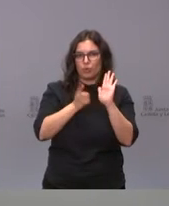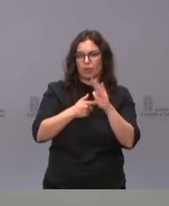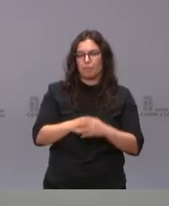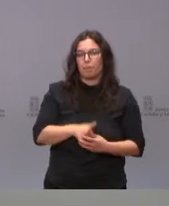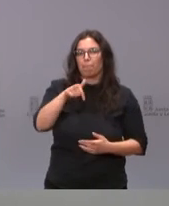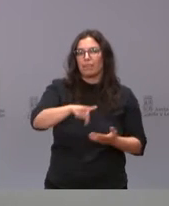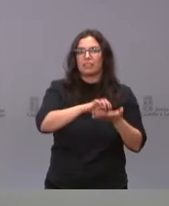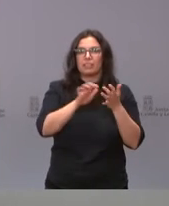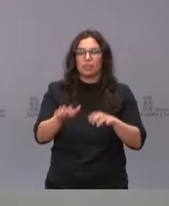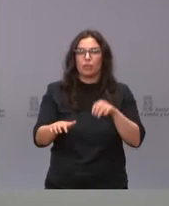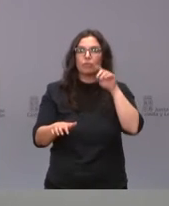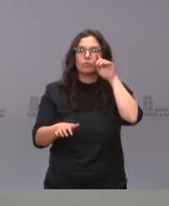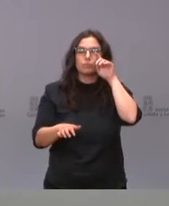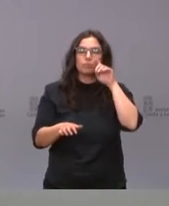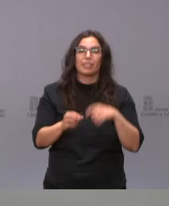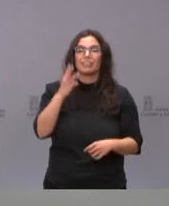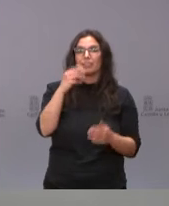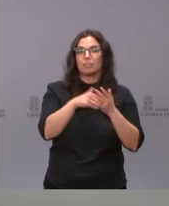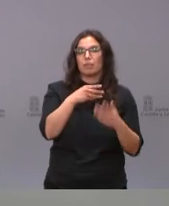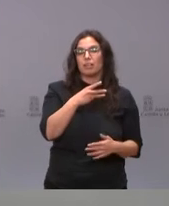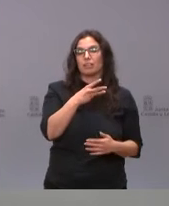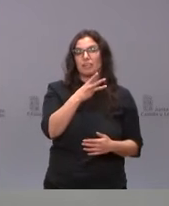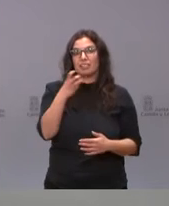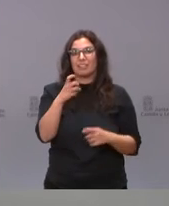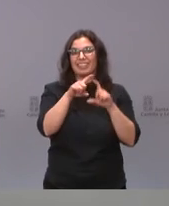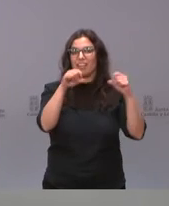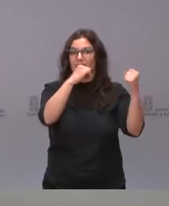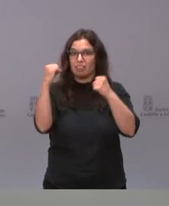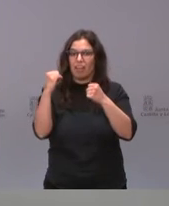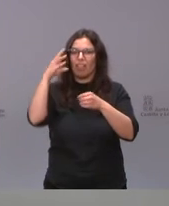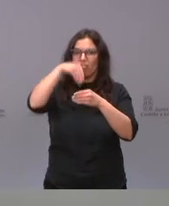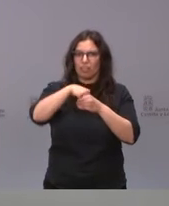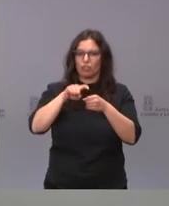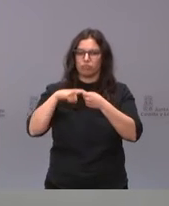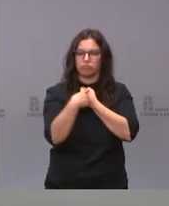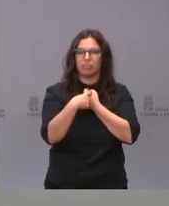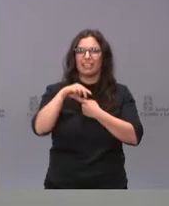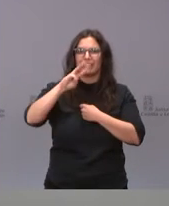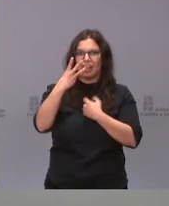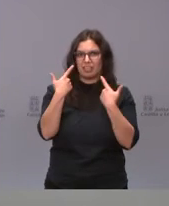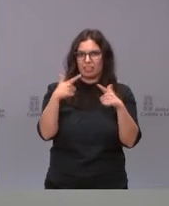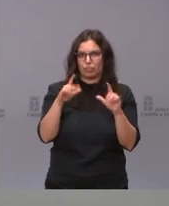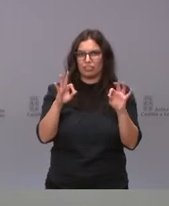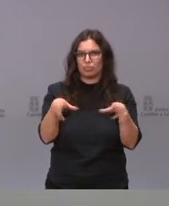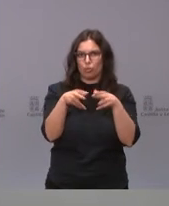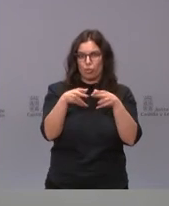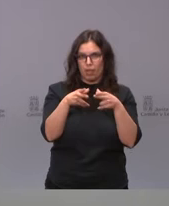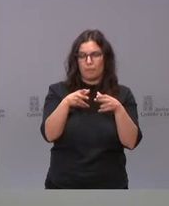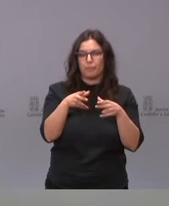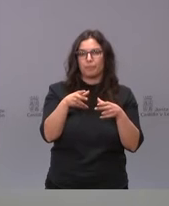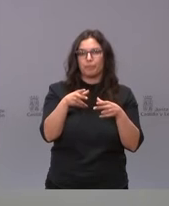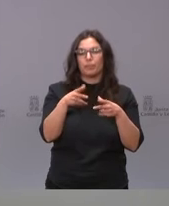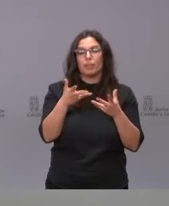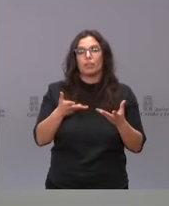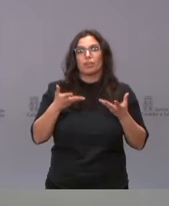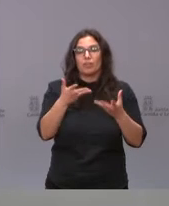León tenemos 3.300 entidades que conforman el tercer sector social de la comunidad, que prestan más de